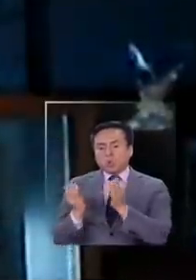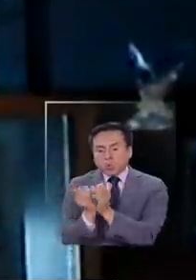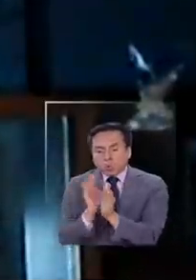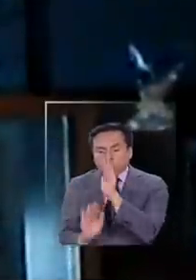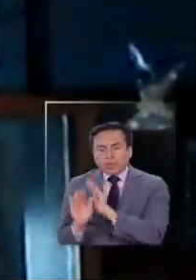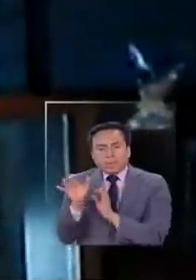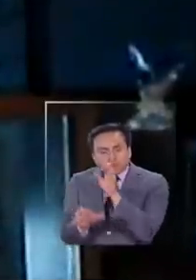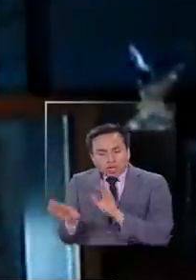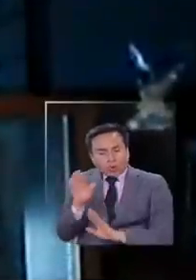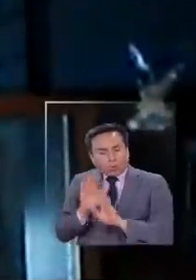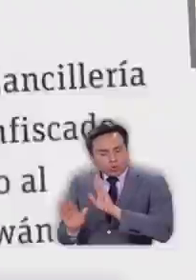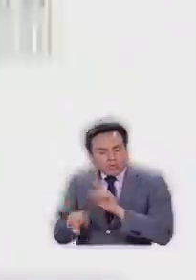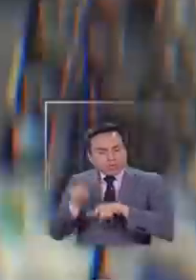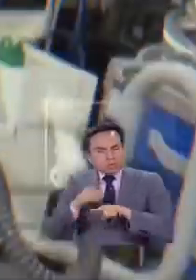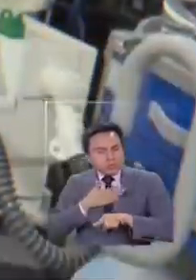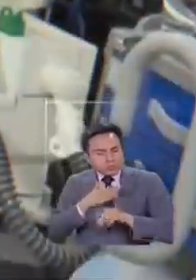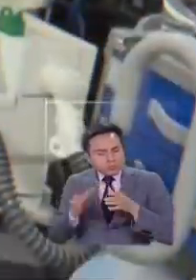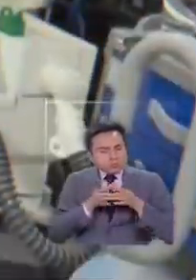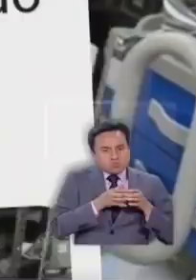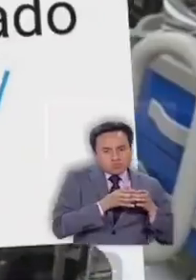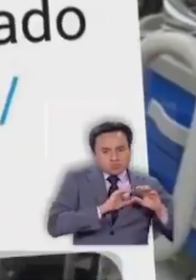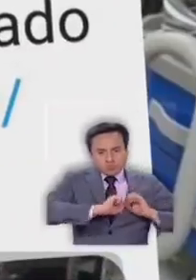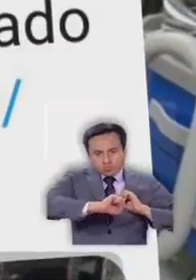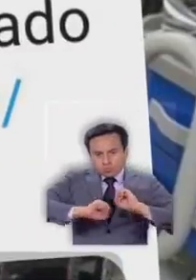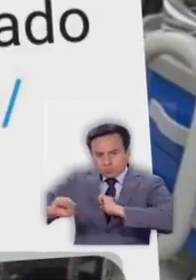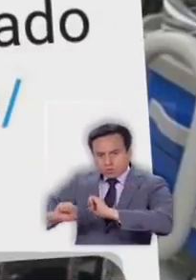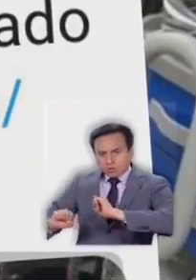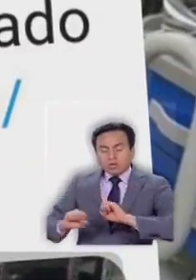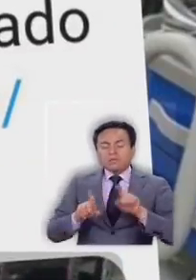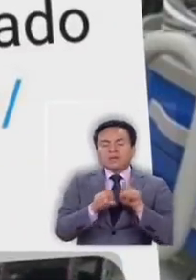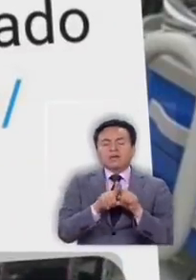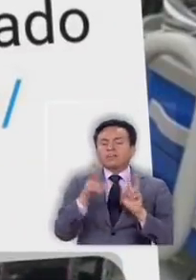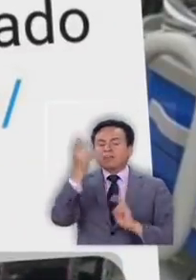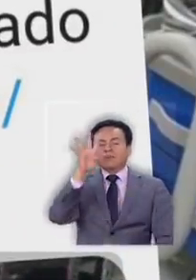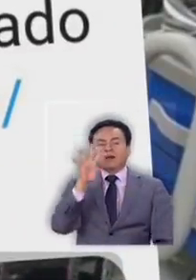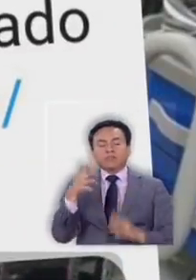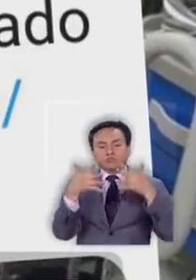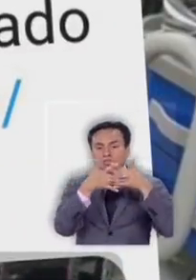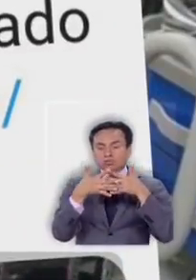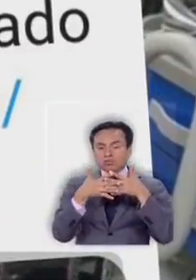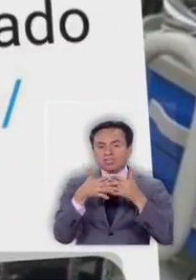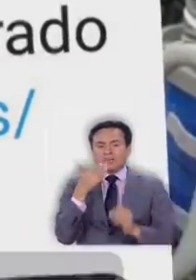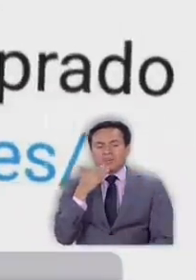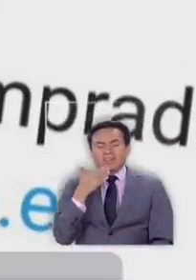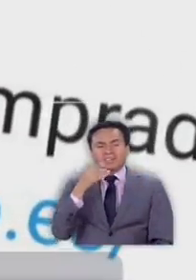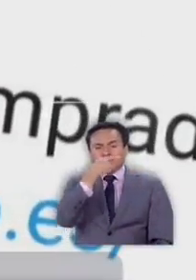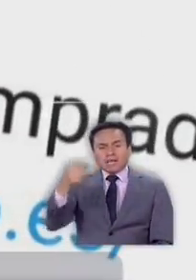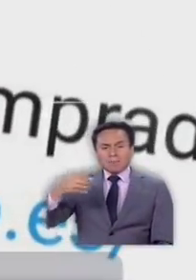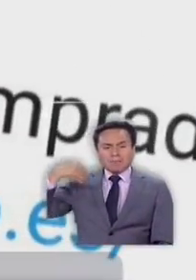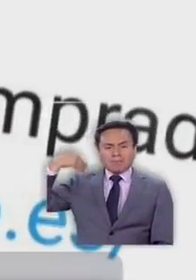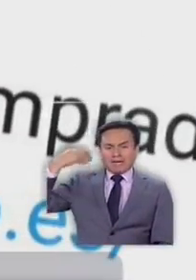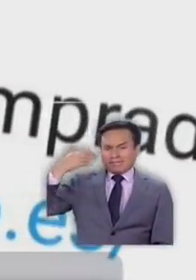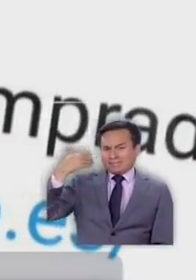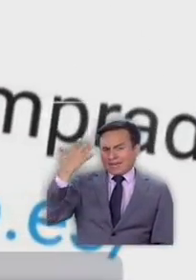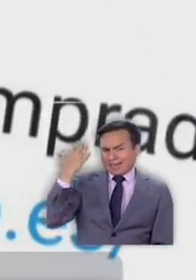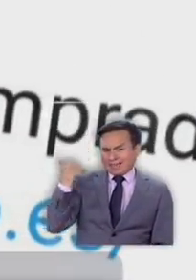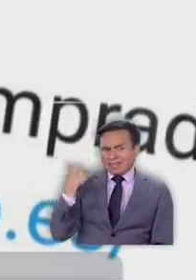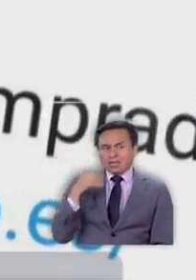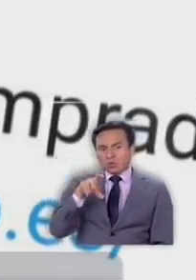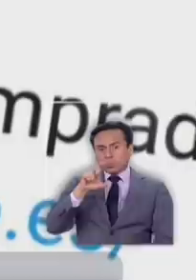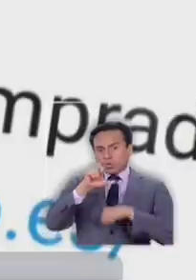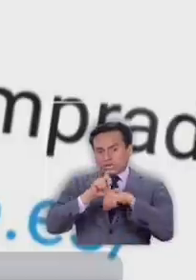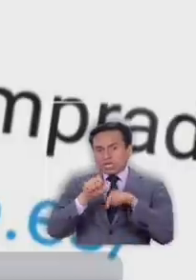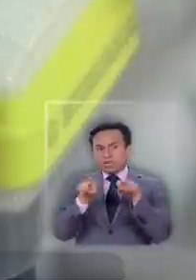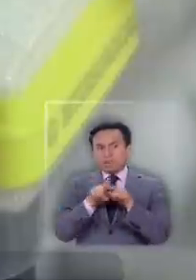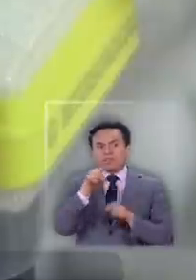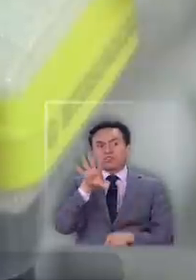población y su territorio. Y no se trata solo de Estados Unidos. La semana pasada Turquía requisó un cargamento